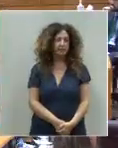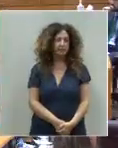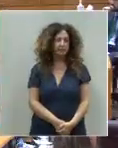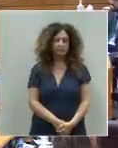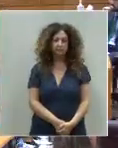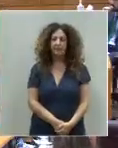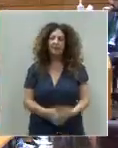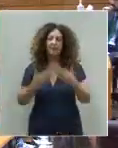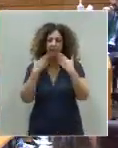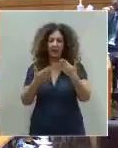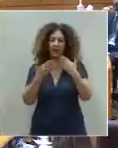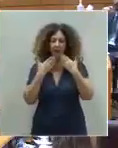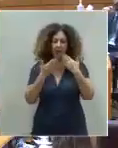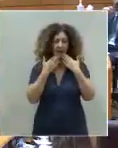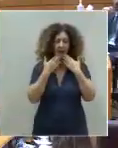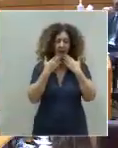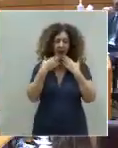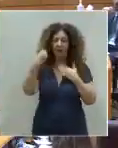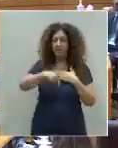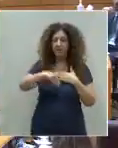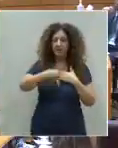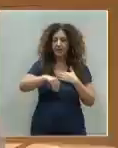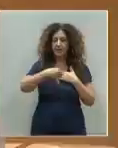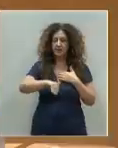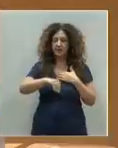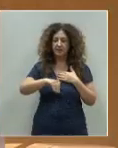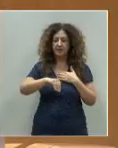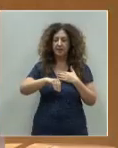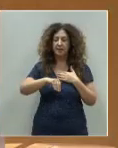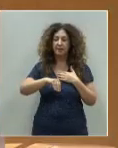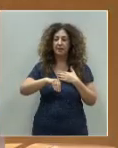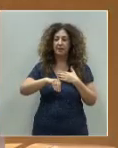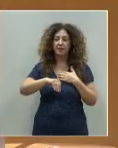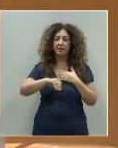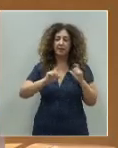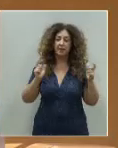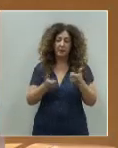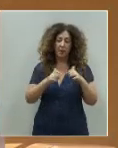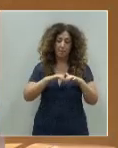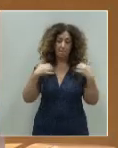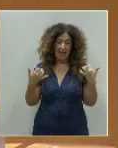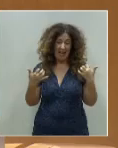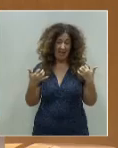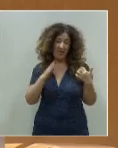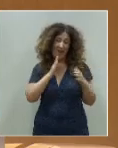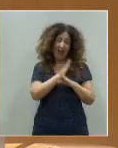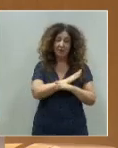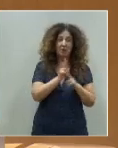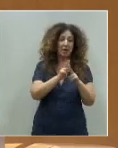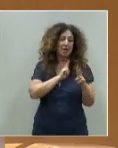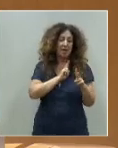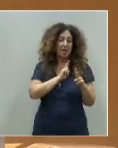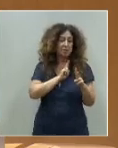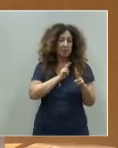Gracias, presidente. En el pleno anterior, ese pleno en el que usted ni me contestó a mi intervención, pudimos